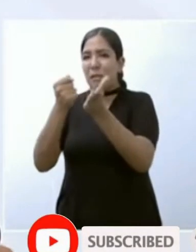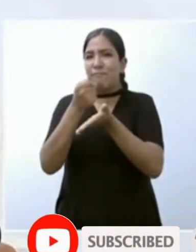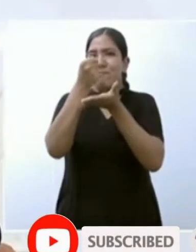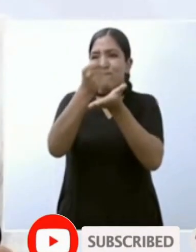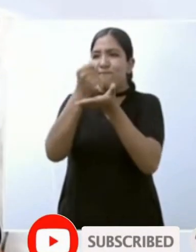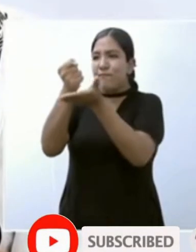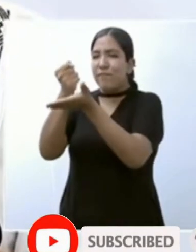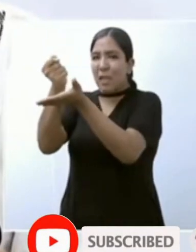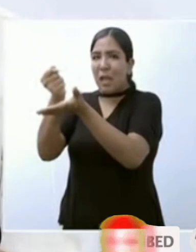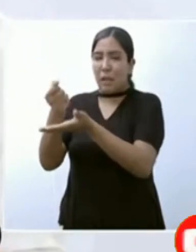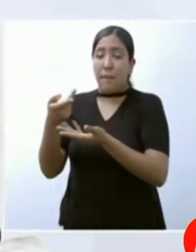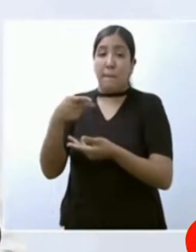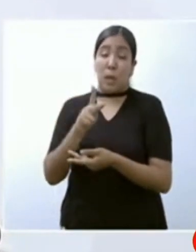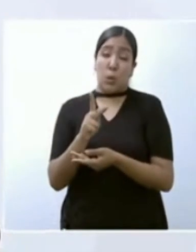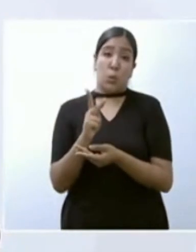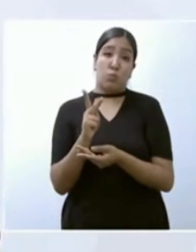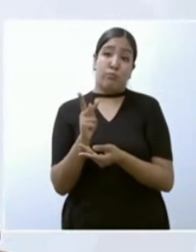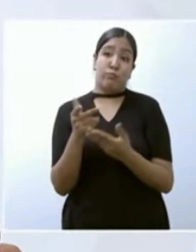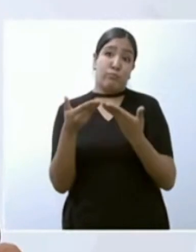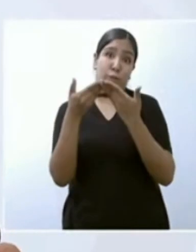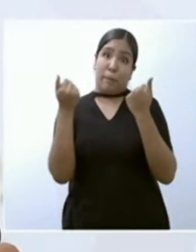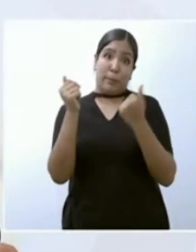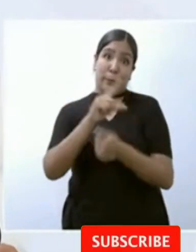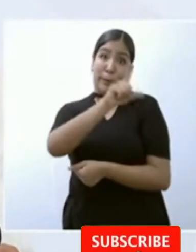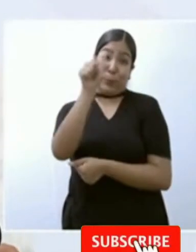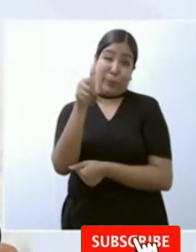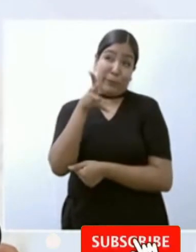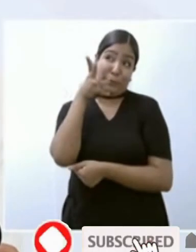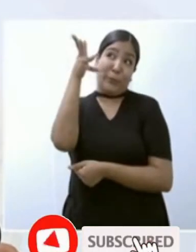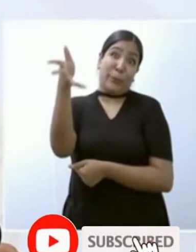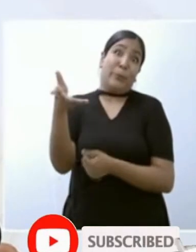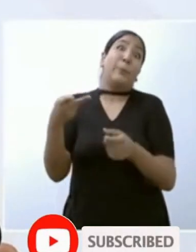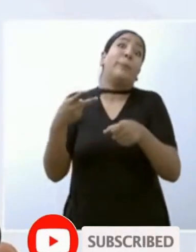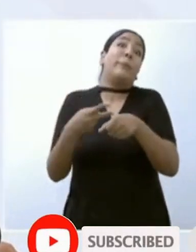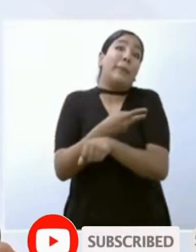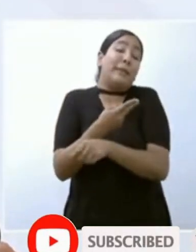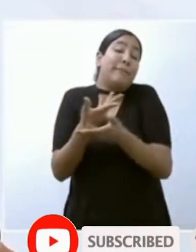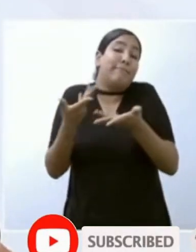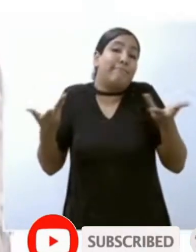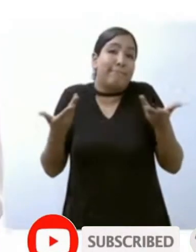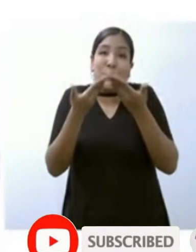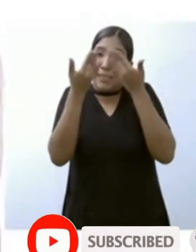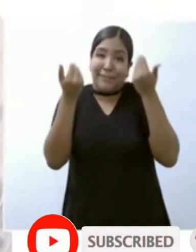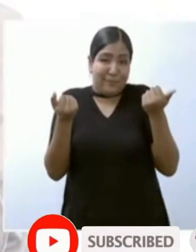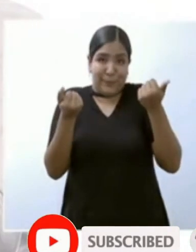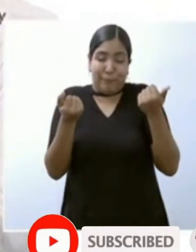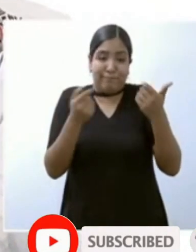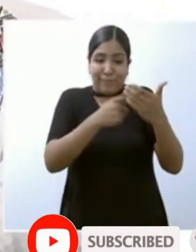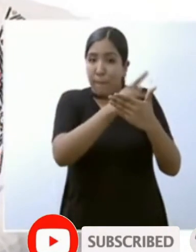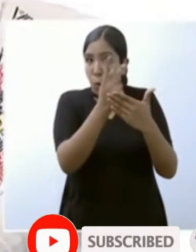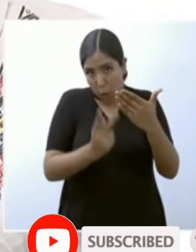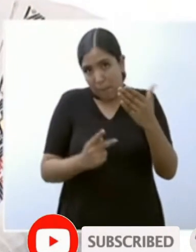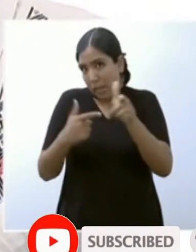no sabemos qué va a pasar después vamos a mantener el programa hasta